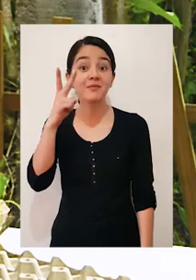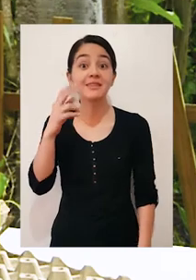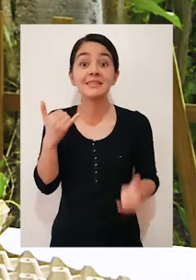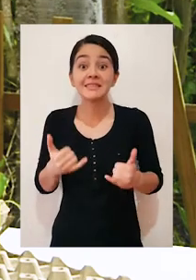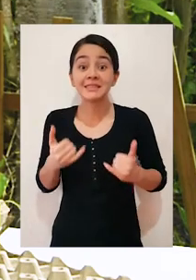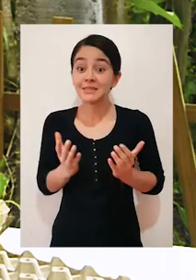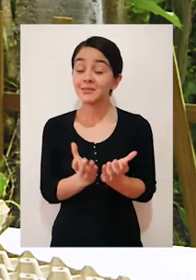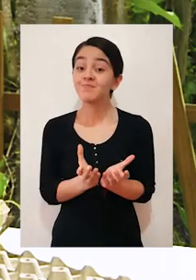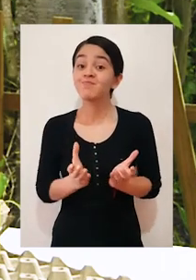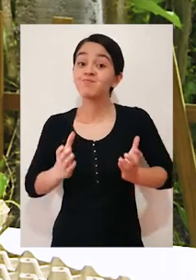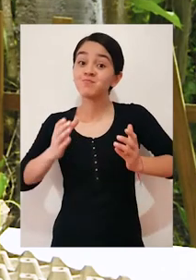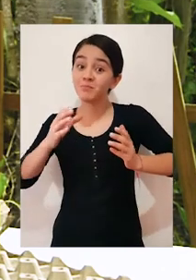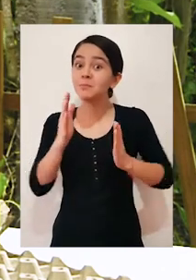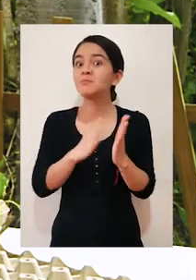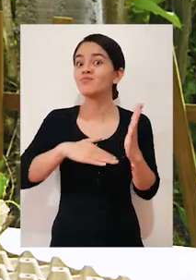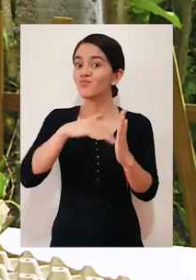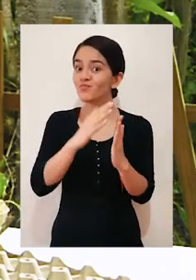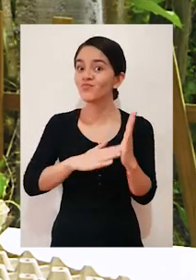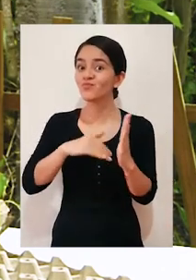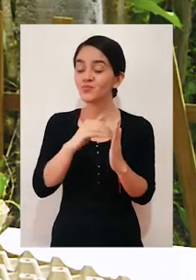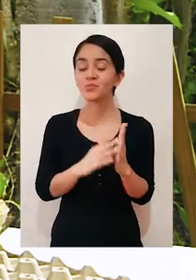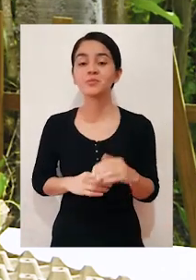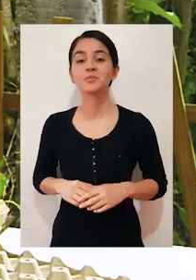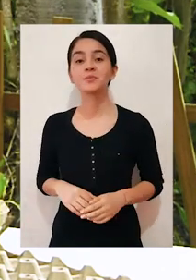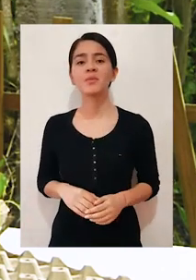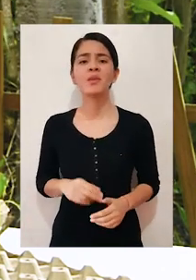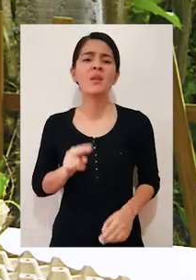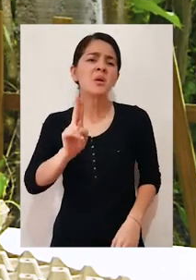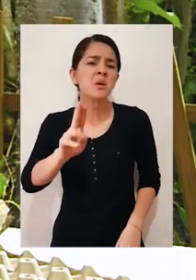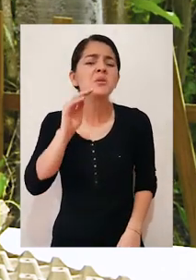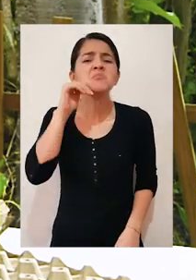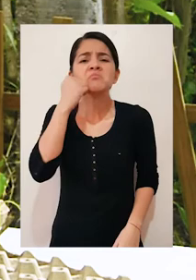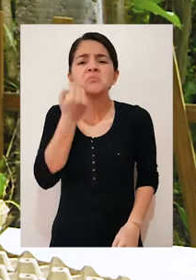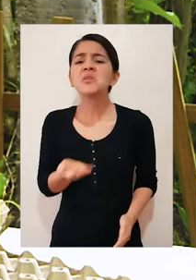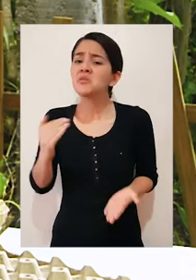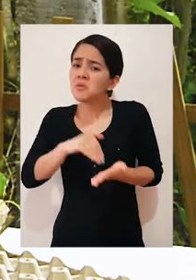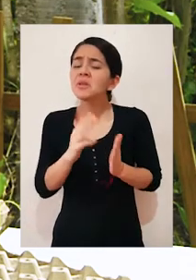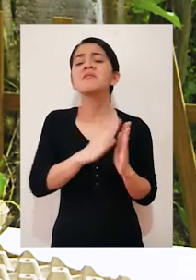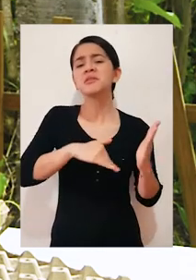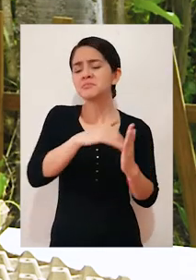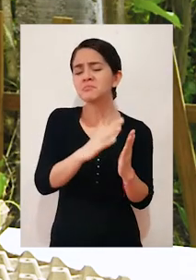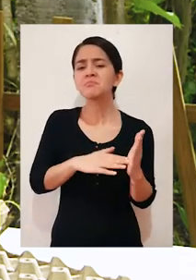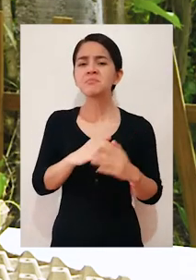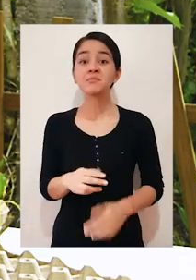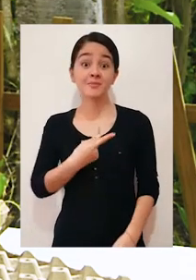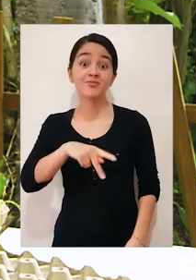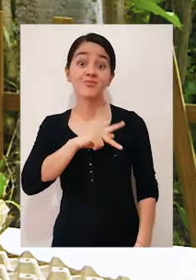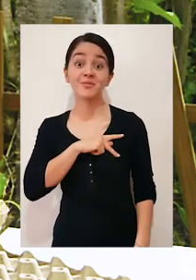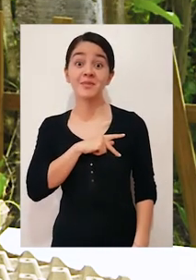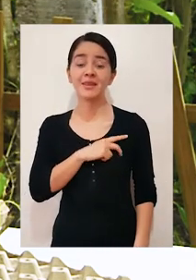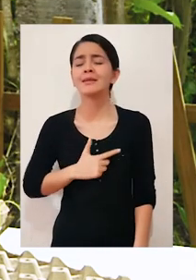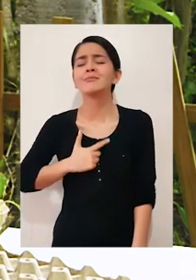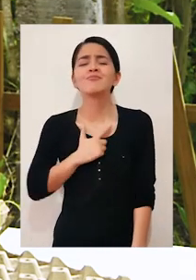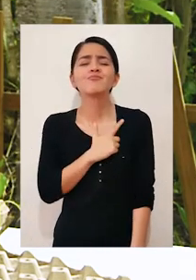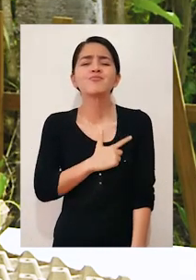Ya nuestra macetera tiene su segunda capa de pintura. Si ustedes gustan, pueden colocarle una tercera capa. En lo personal, pues